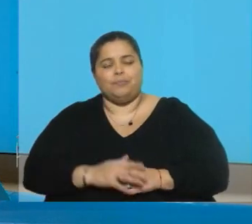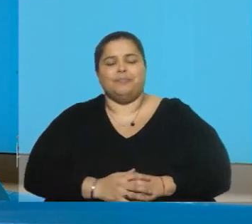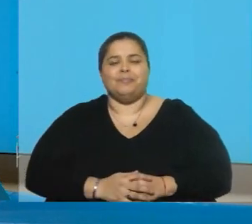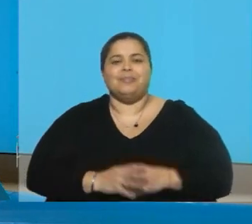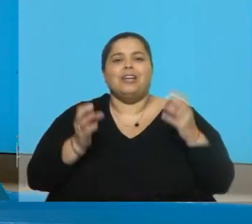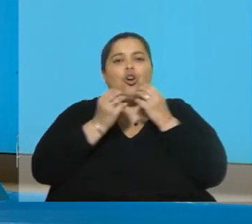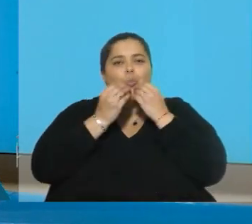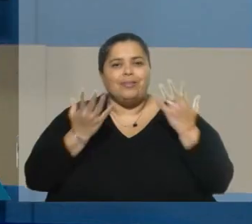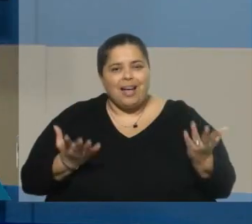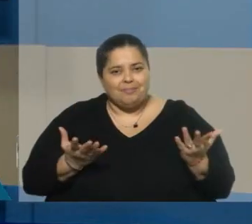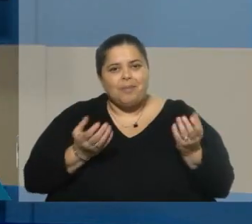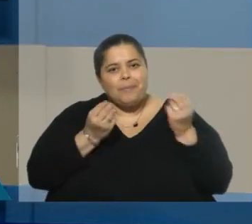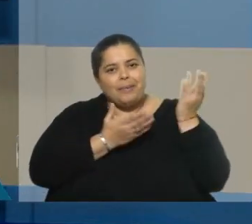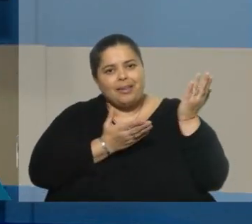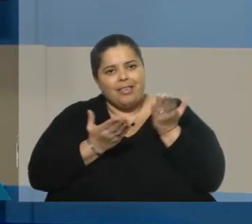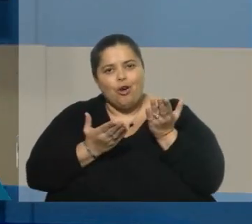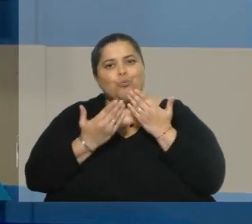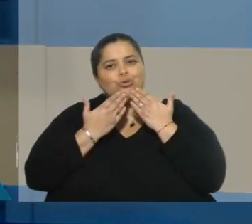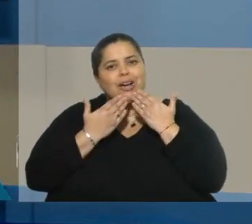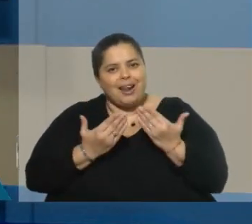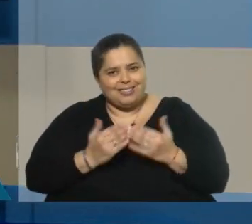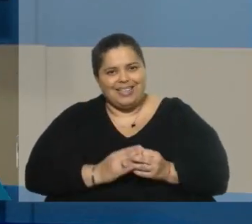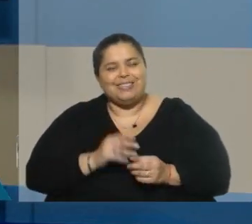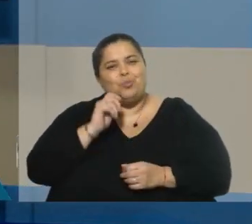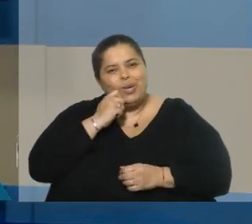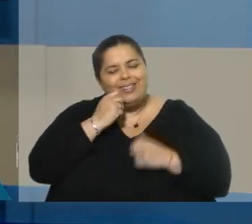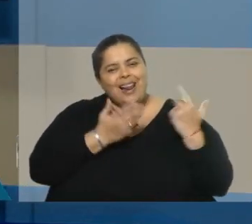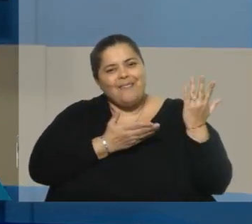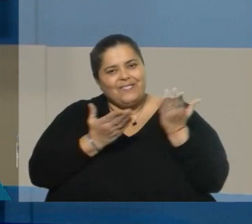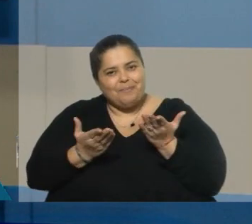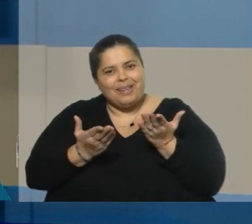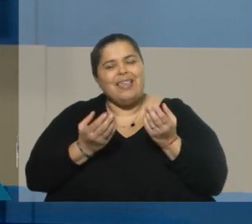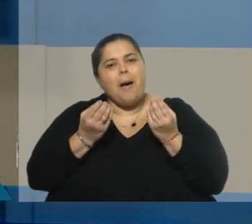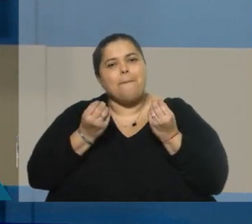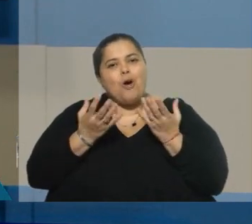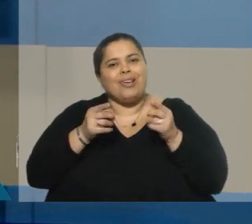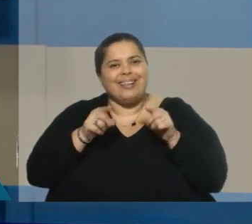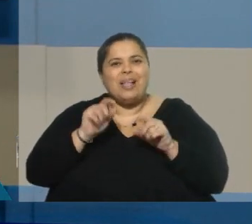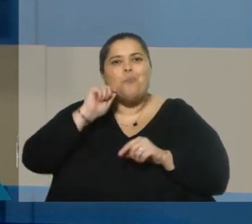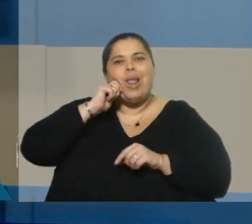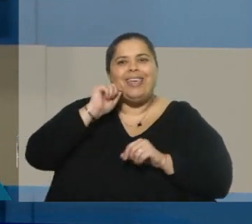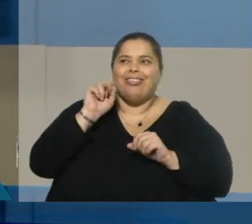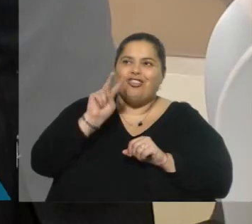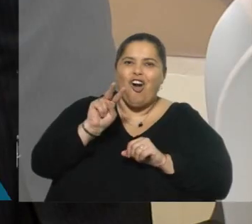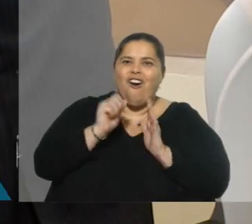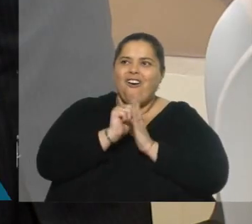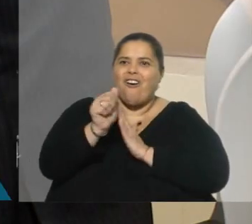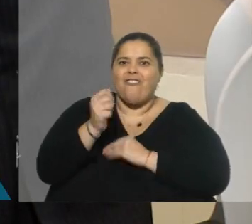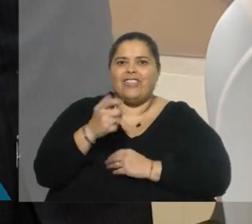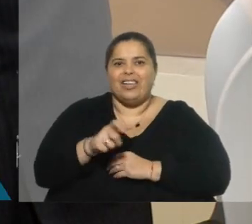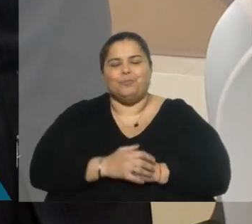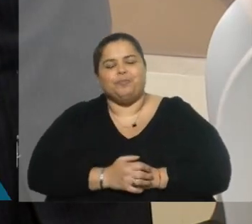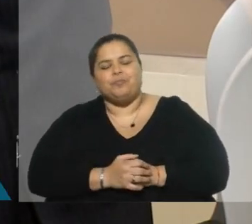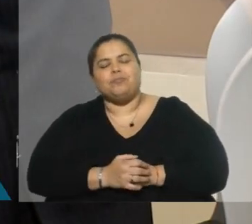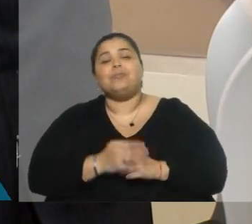¿Cómo anda, Abdala? Bienvenido. Muy bien, muchas gracias. La verdad que una muy cálida bienvenida porque fue muy linda esa introducción. Les agradezco Quiero preguntar otra